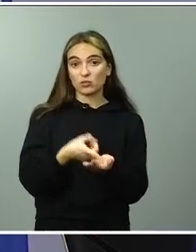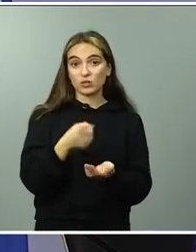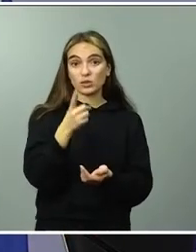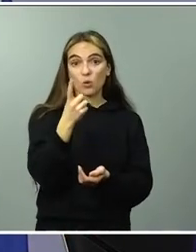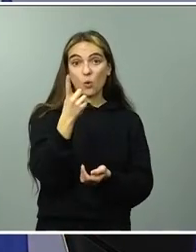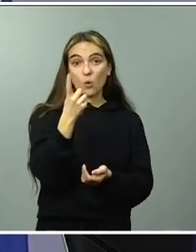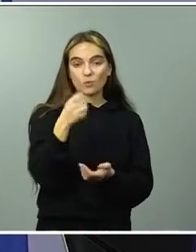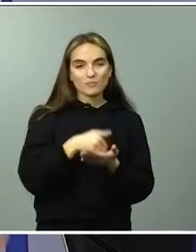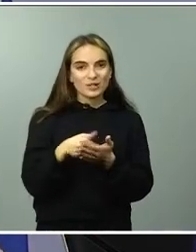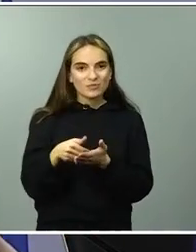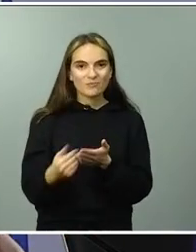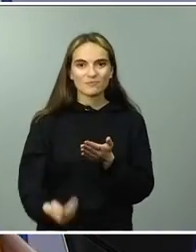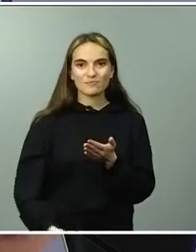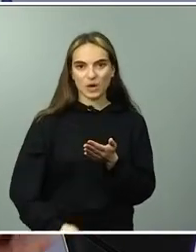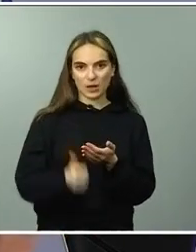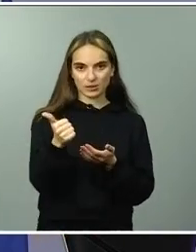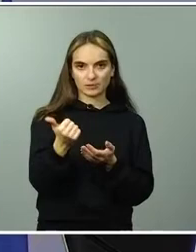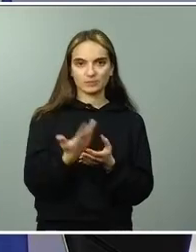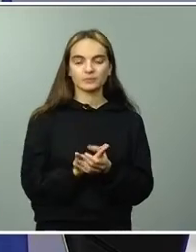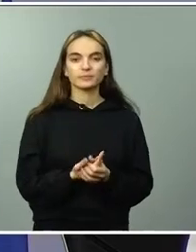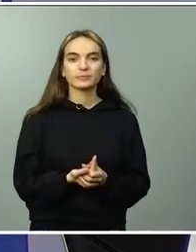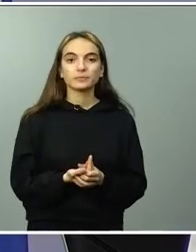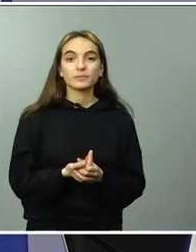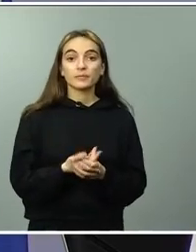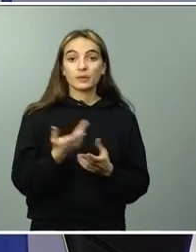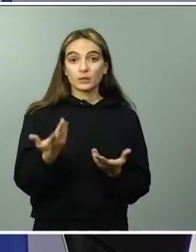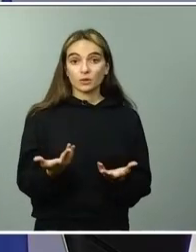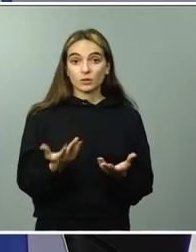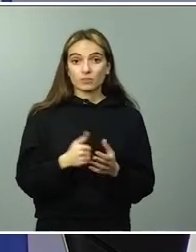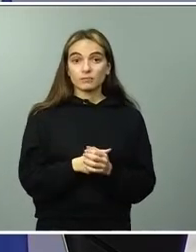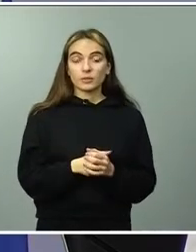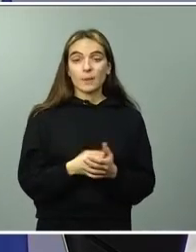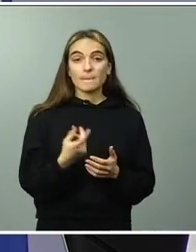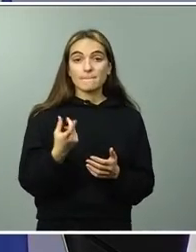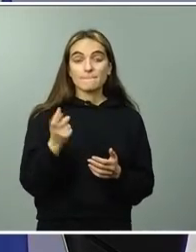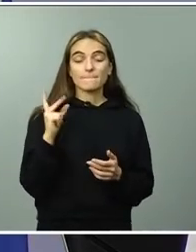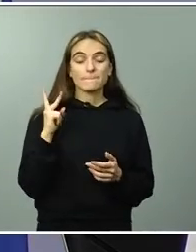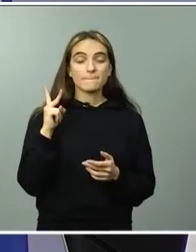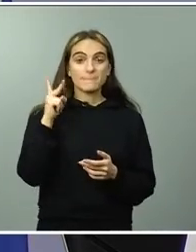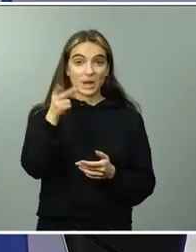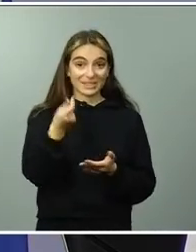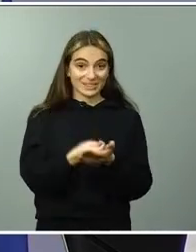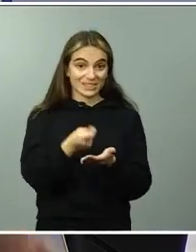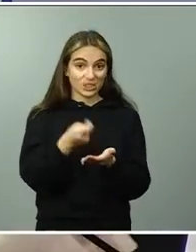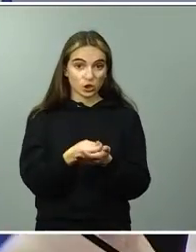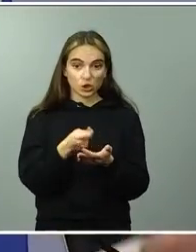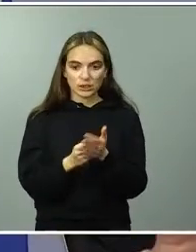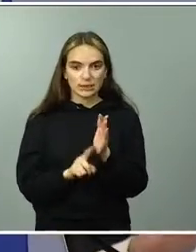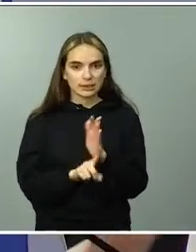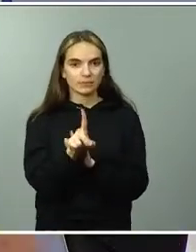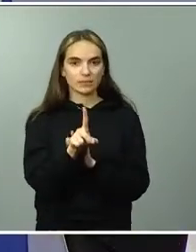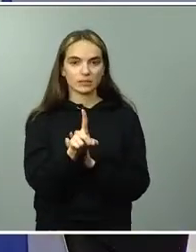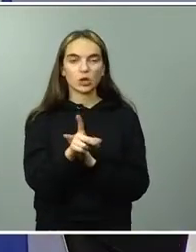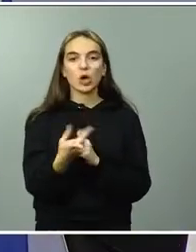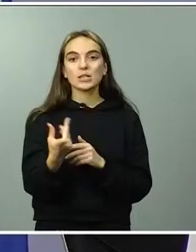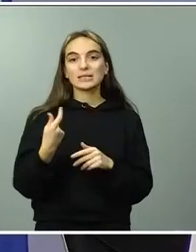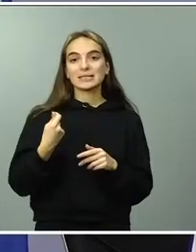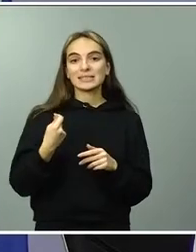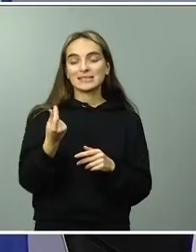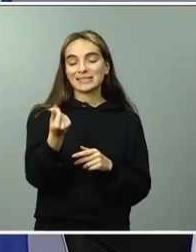tres primeras iniciativas, el incremento de las pensiones, el incremento del salario mínimo, el número